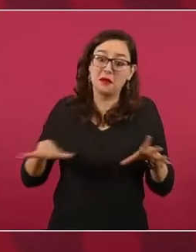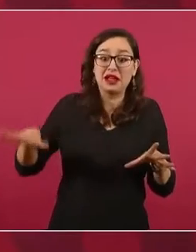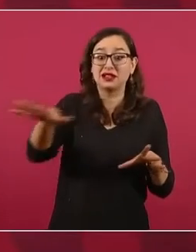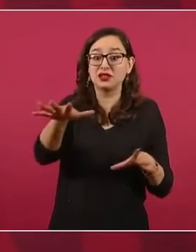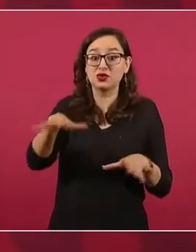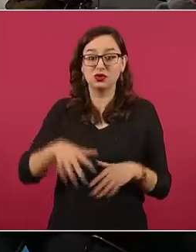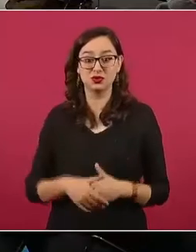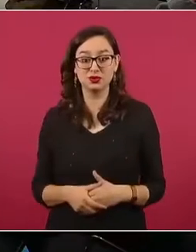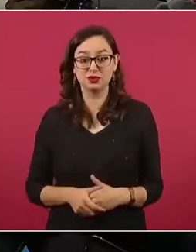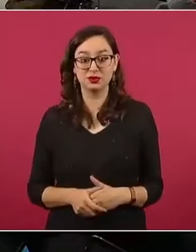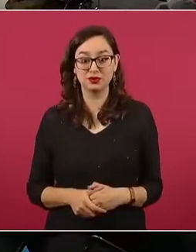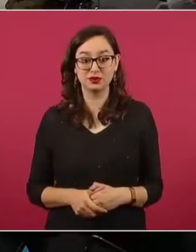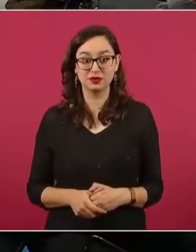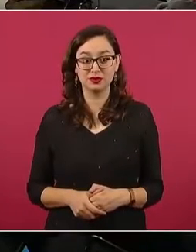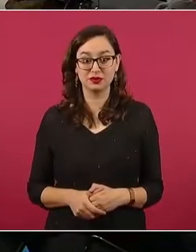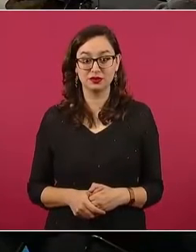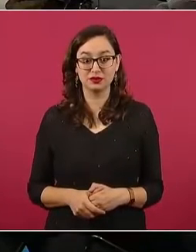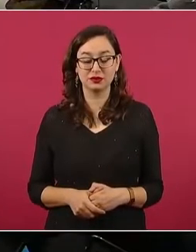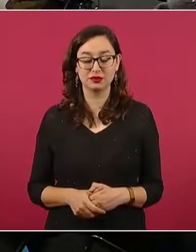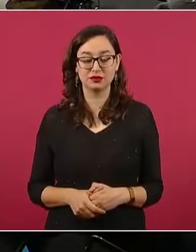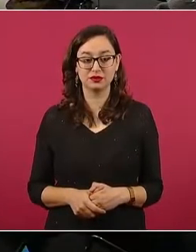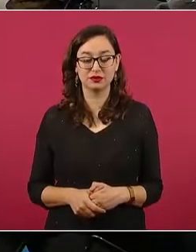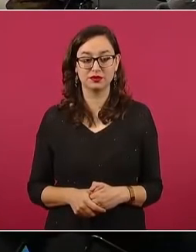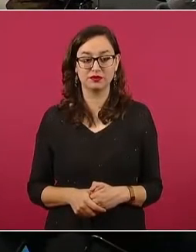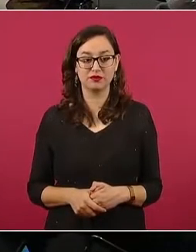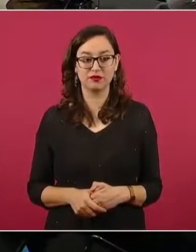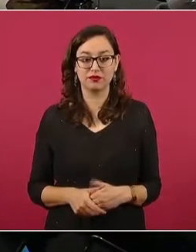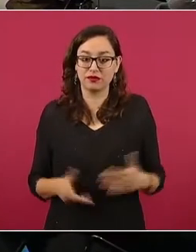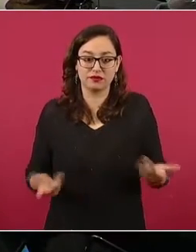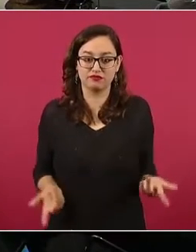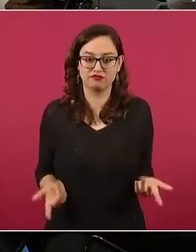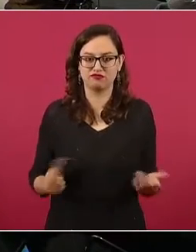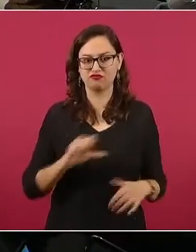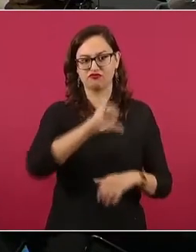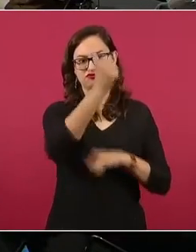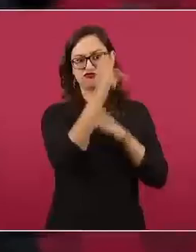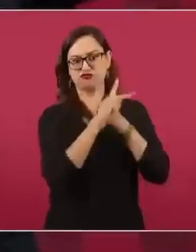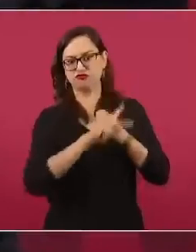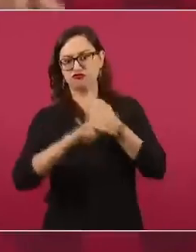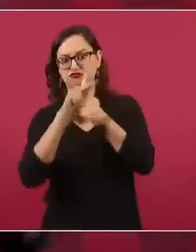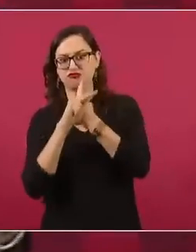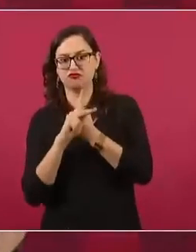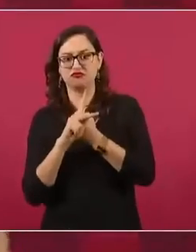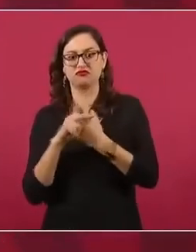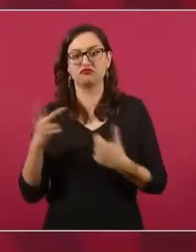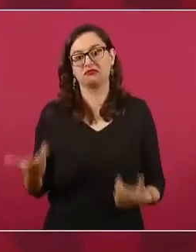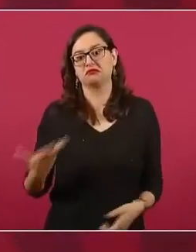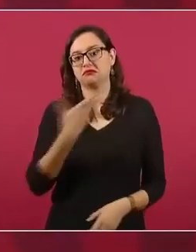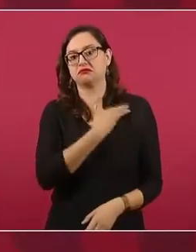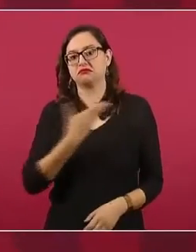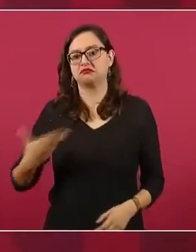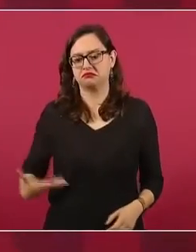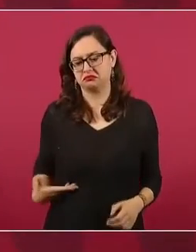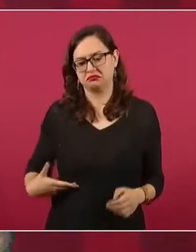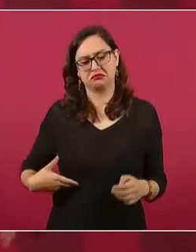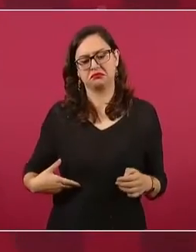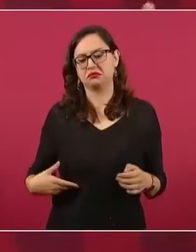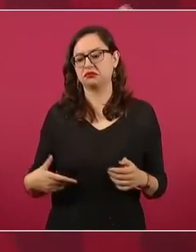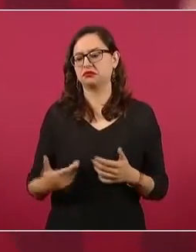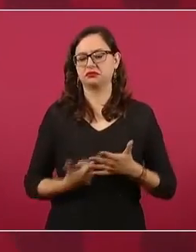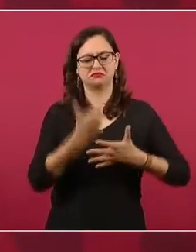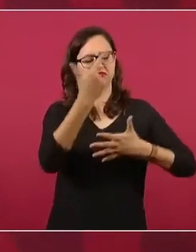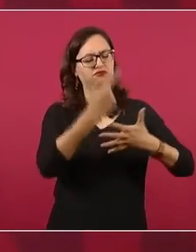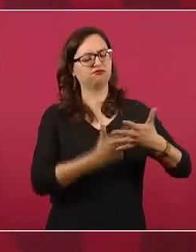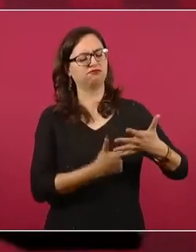No es como en otras partes en donde deciden los de arriba, están